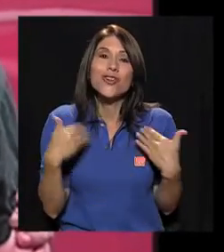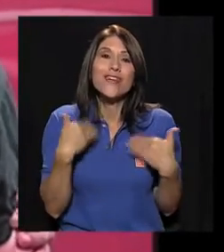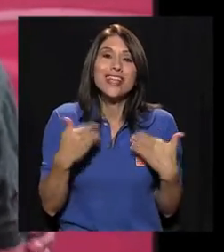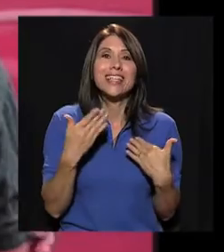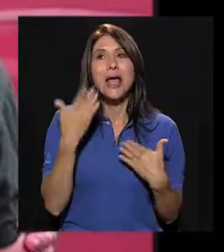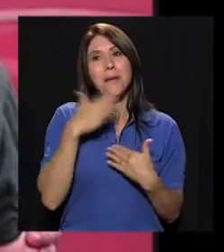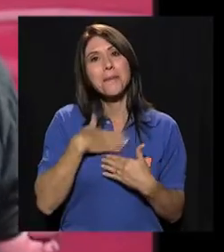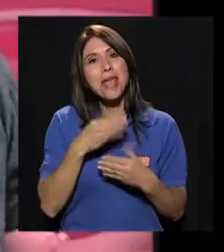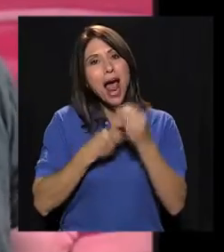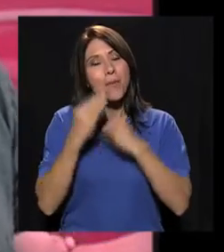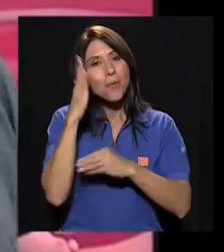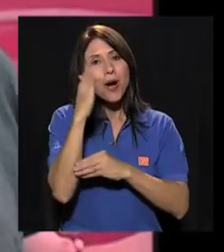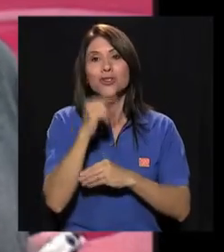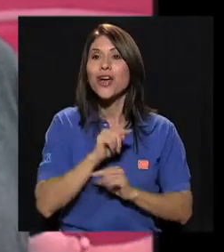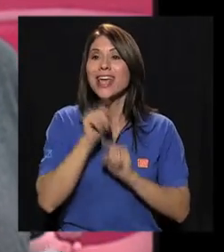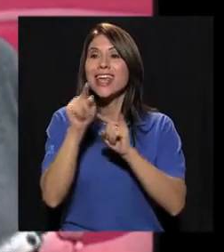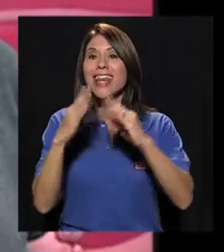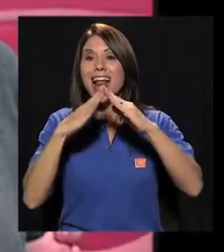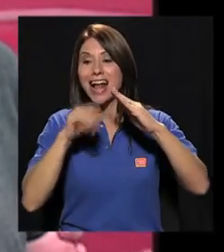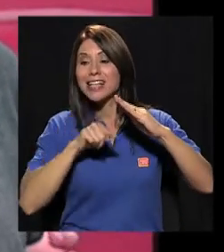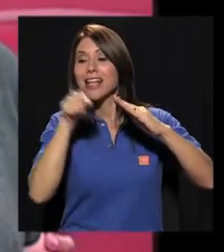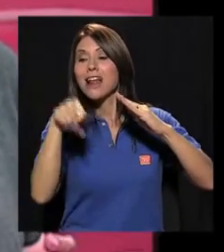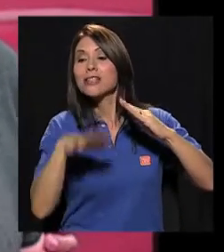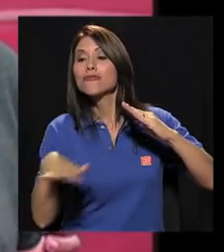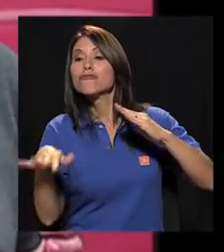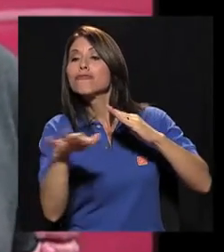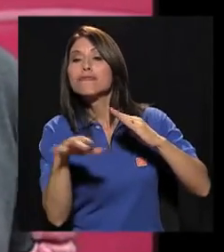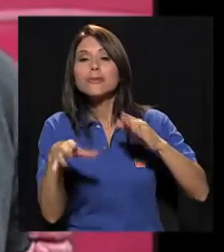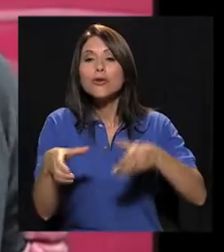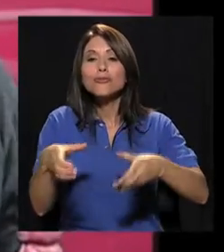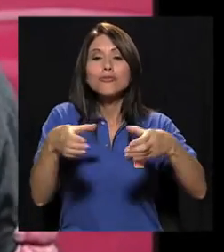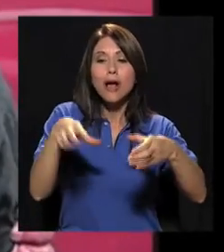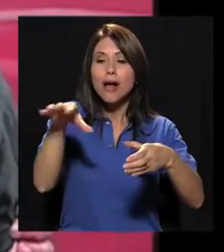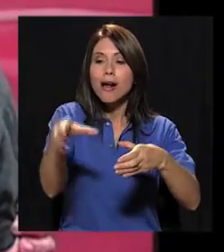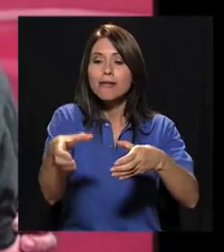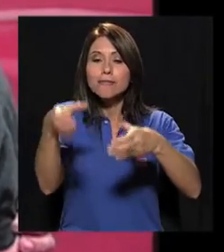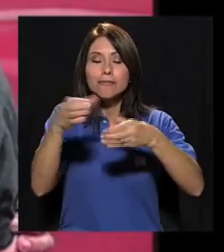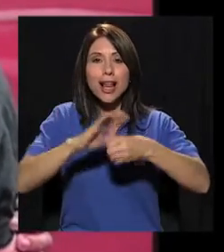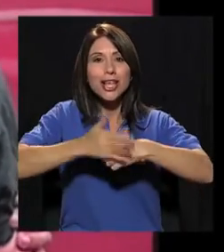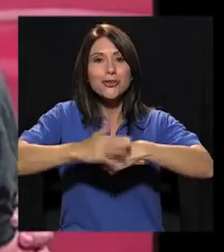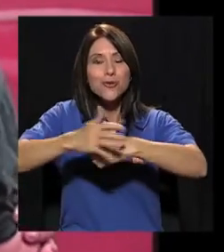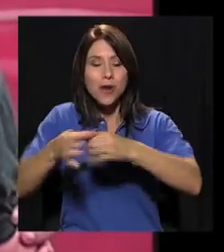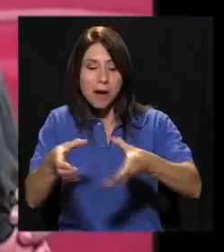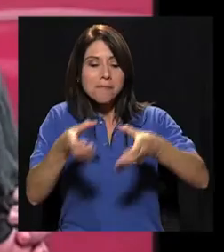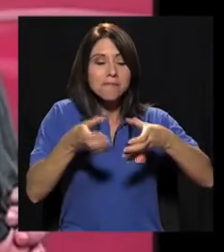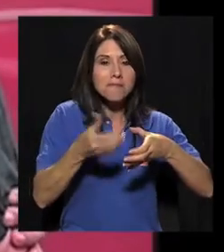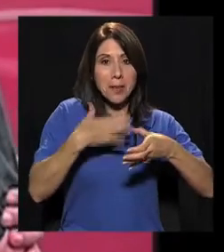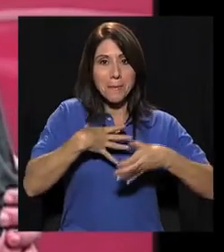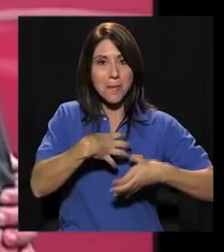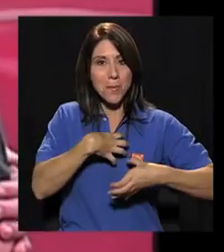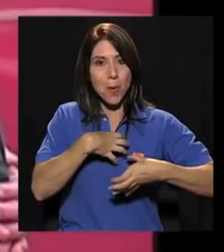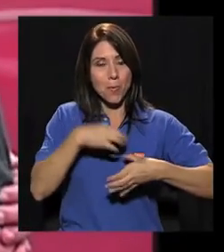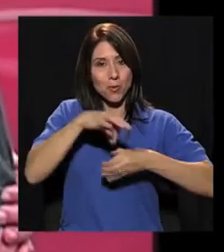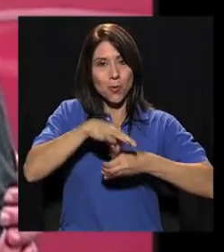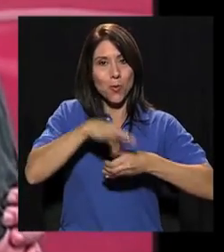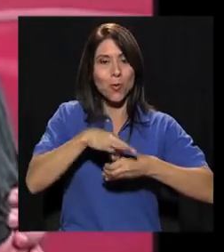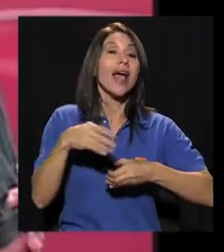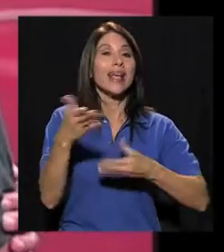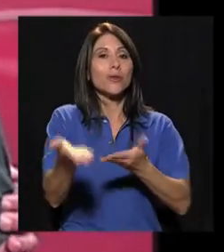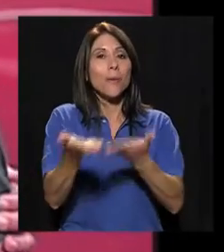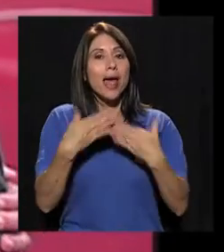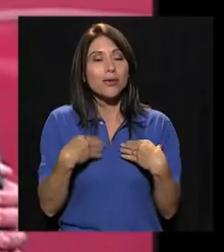Para la hora de los almuerzos vine a coger mi lechuga y mis chiles del patio. Y eso me ha dado también salud.